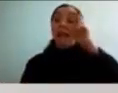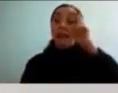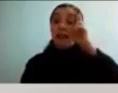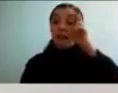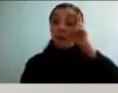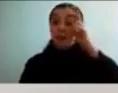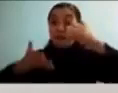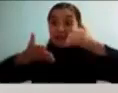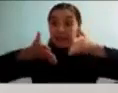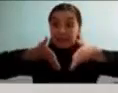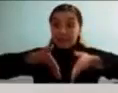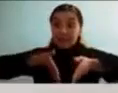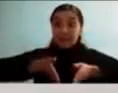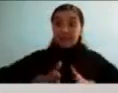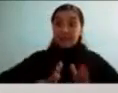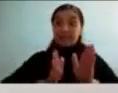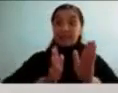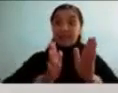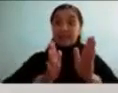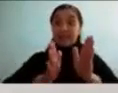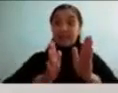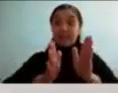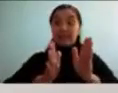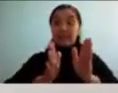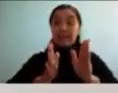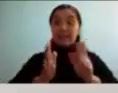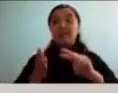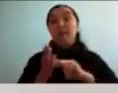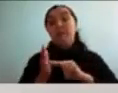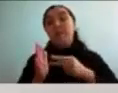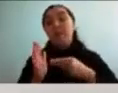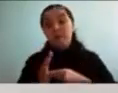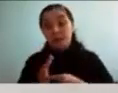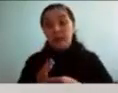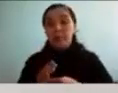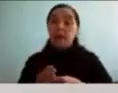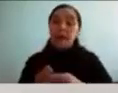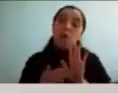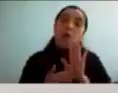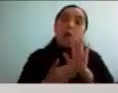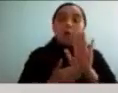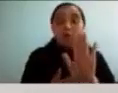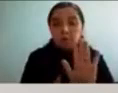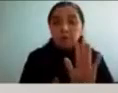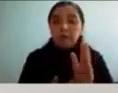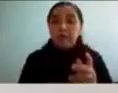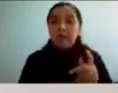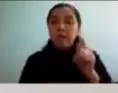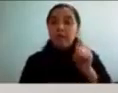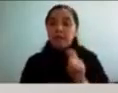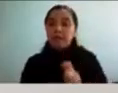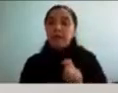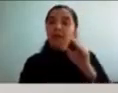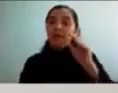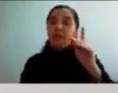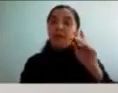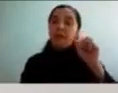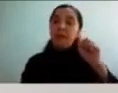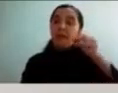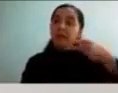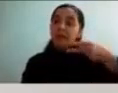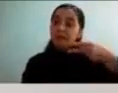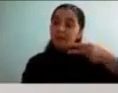esa condición de tener o de presentar un TDAH y otra cosa